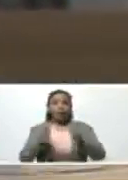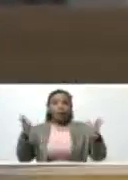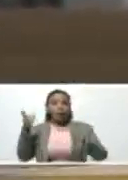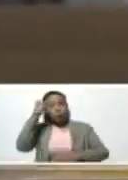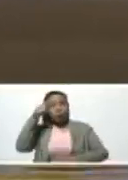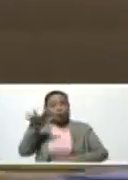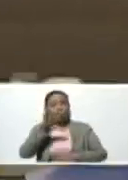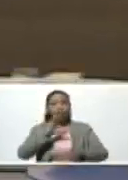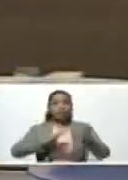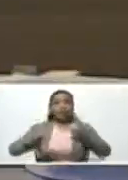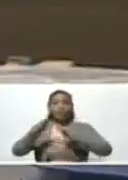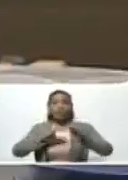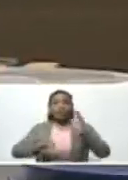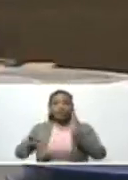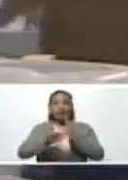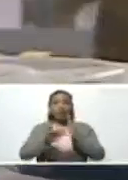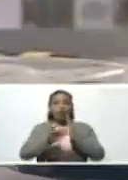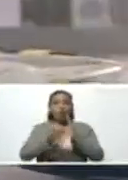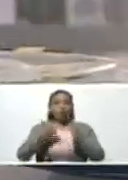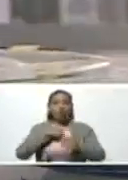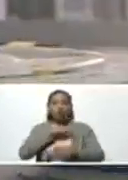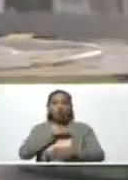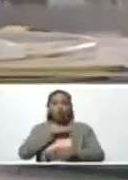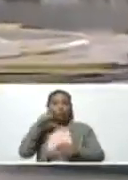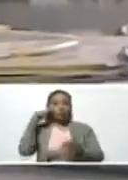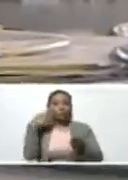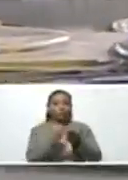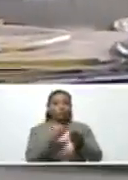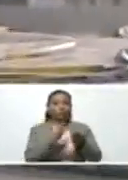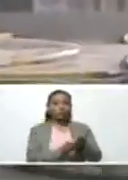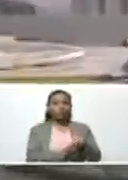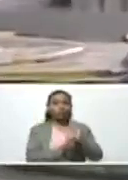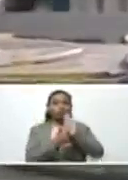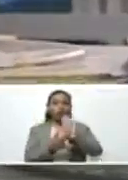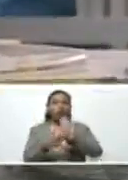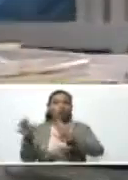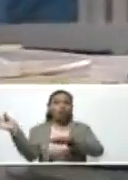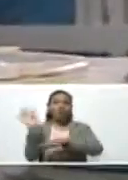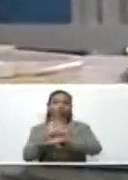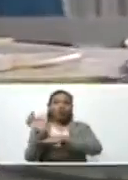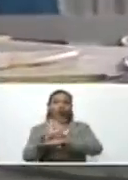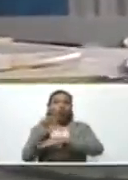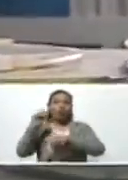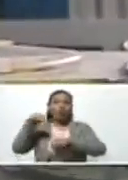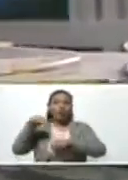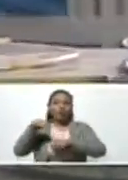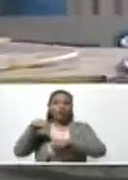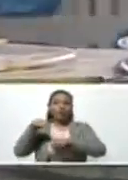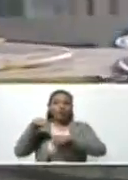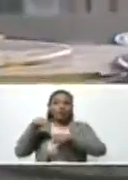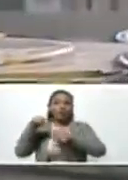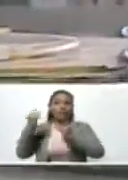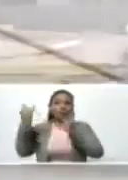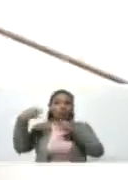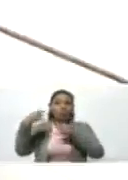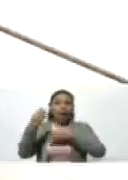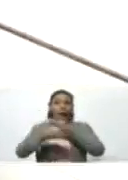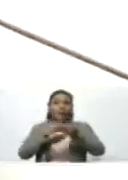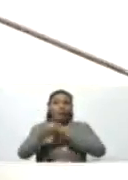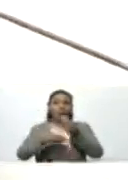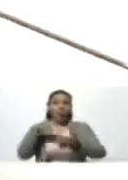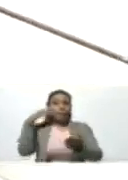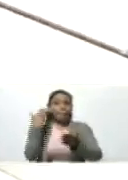Científico Tecnológico hemos certificado lo que es el funcionamiento de este dispositivo validando las